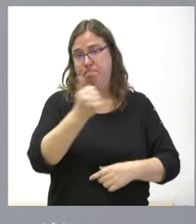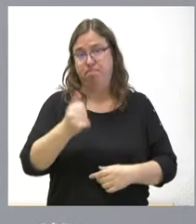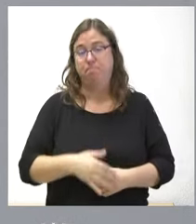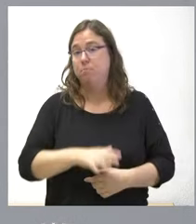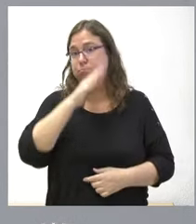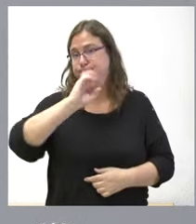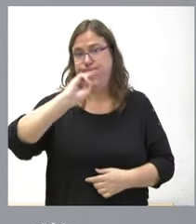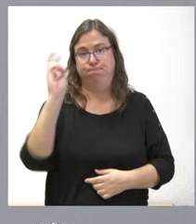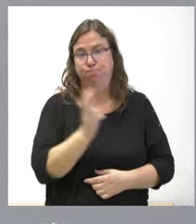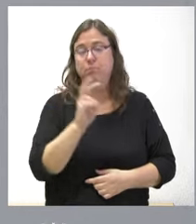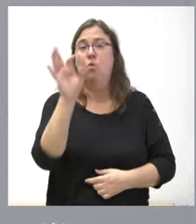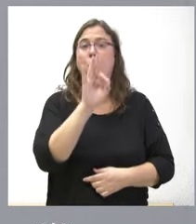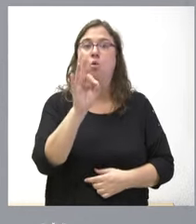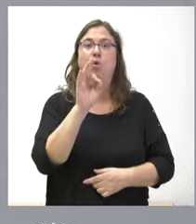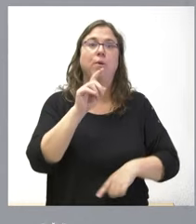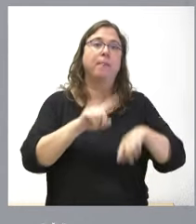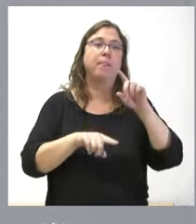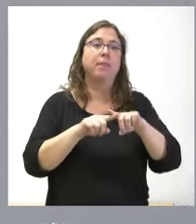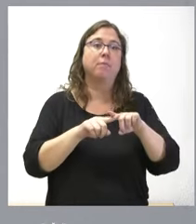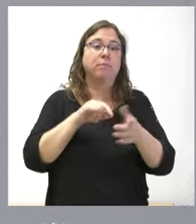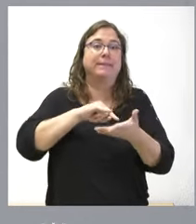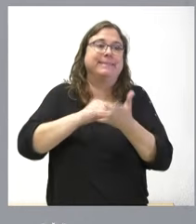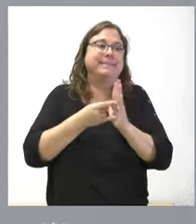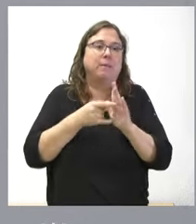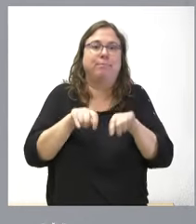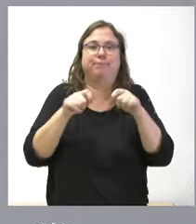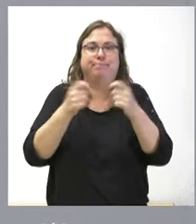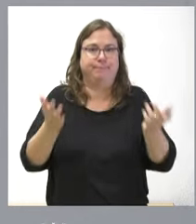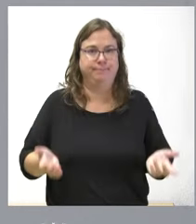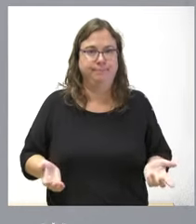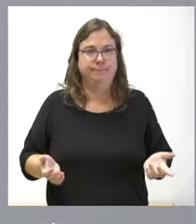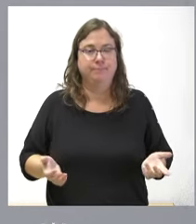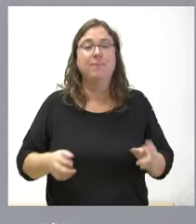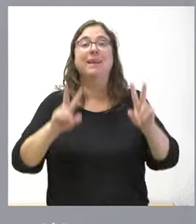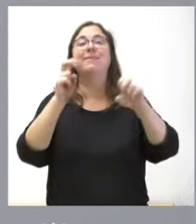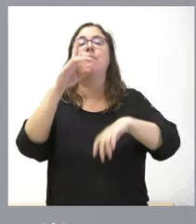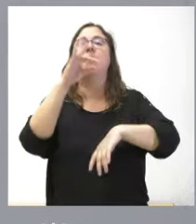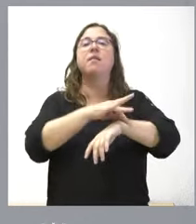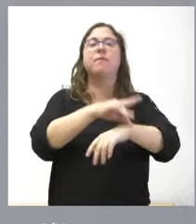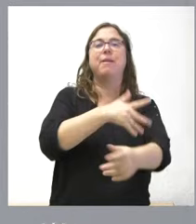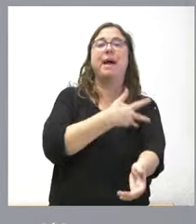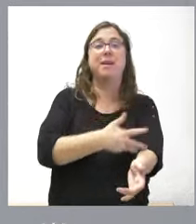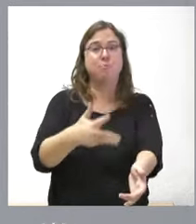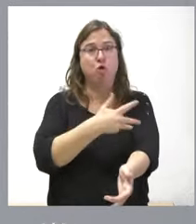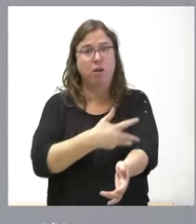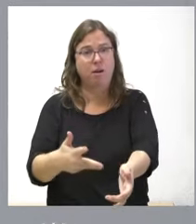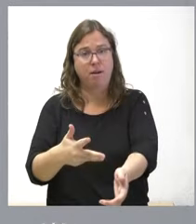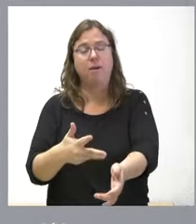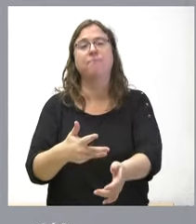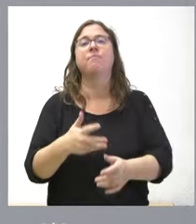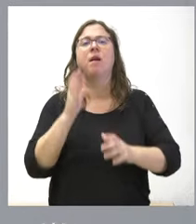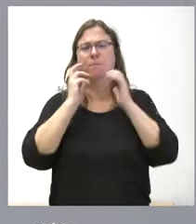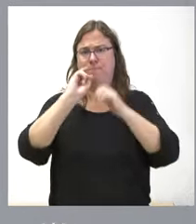elemento o por también las averías del propio sistema En relación con la enfermedad hemorrágica epizootica